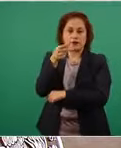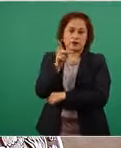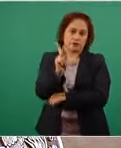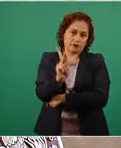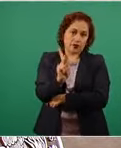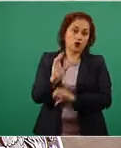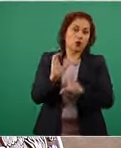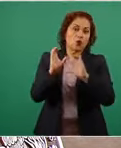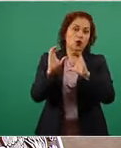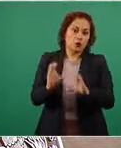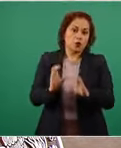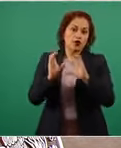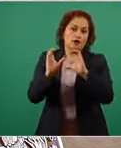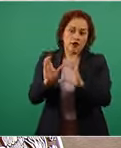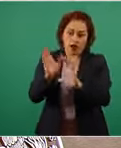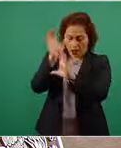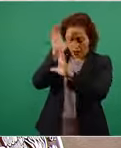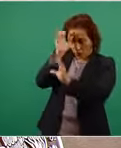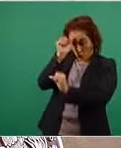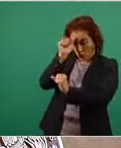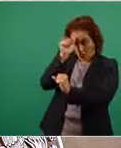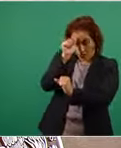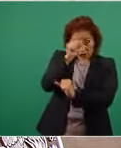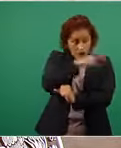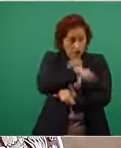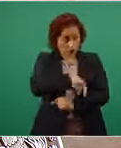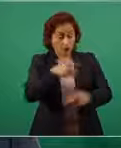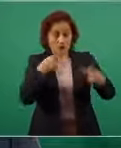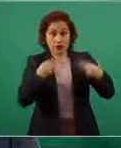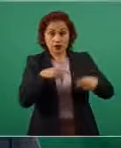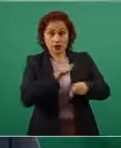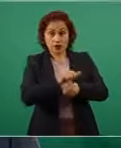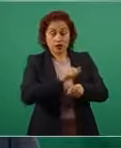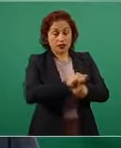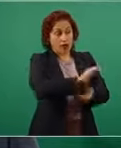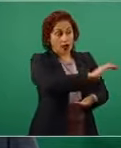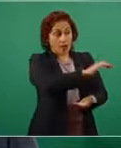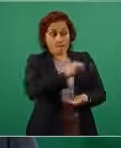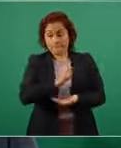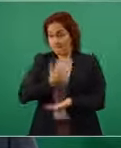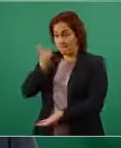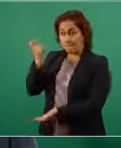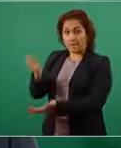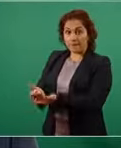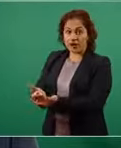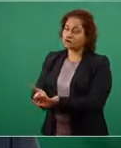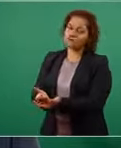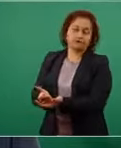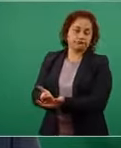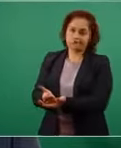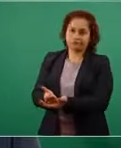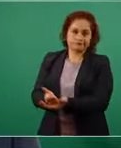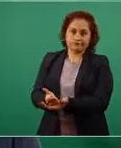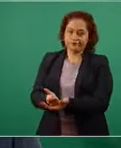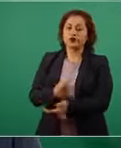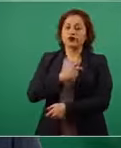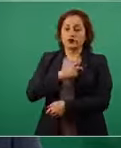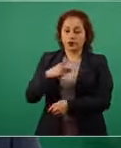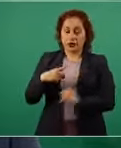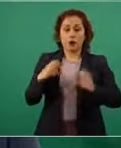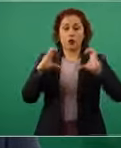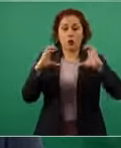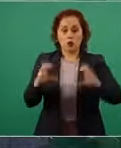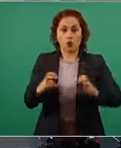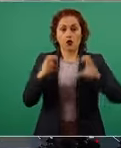no le cueste a los argentinos más de lo que ya han debido soportar eso es lo que espera